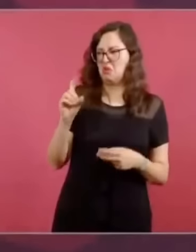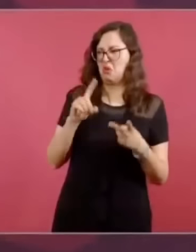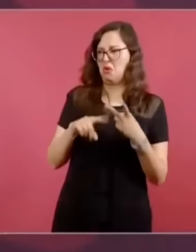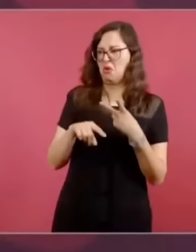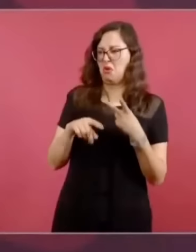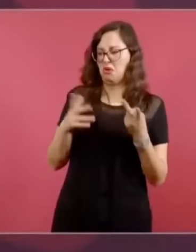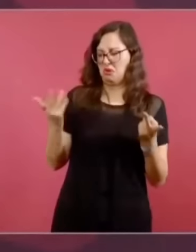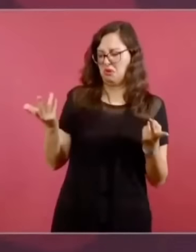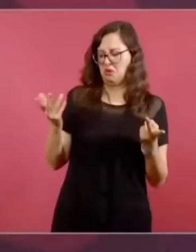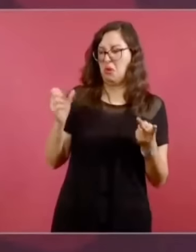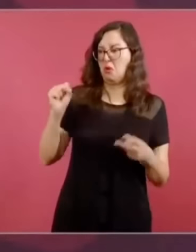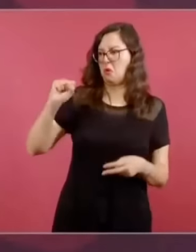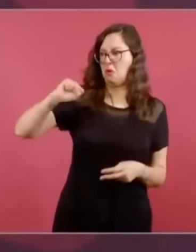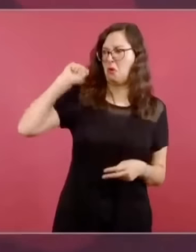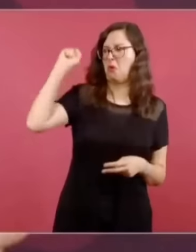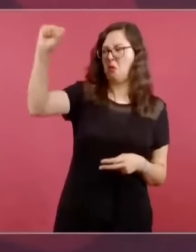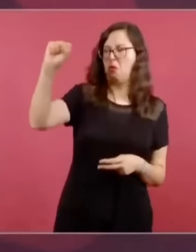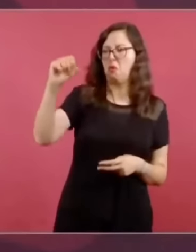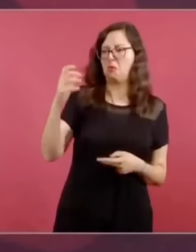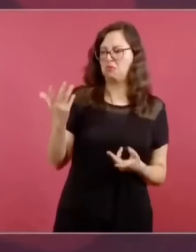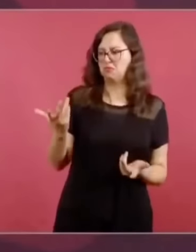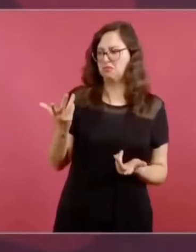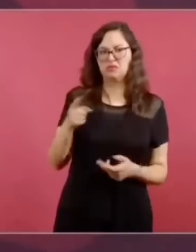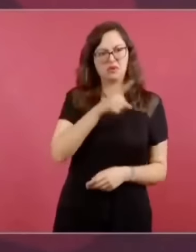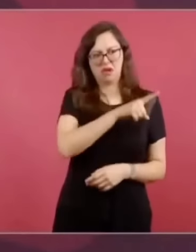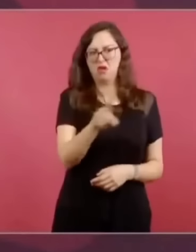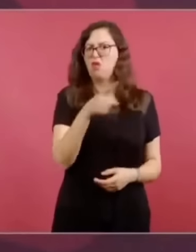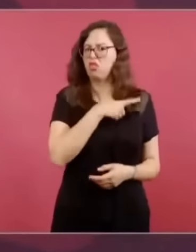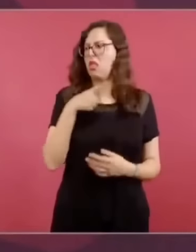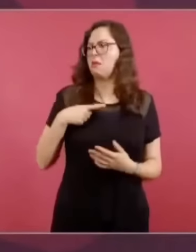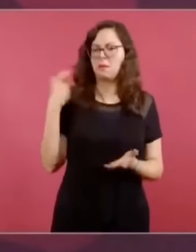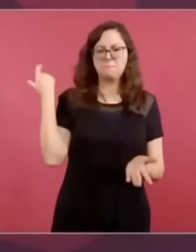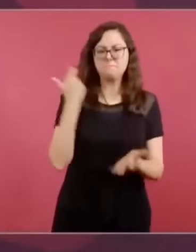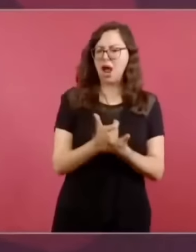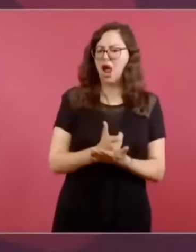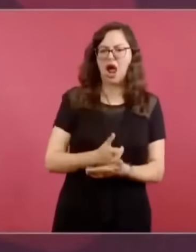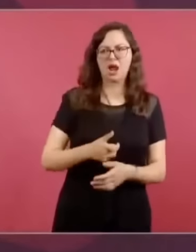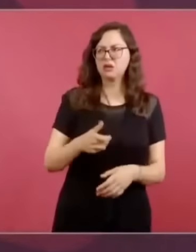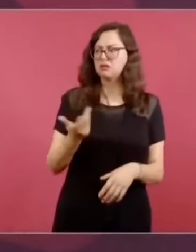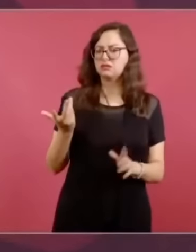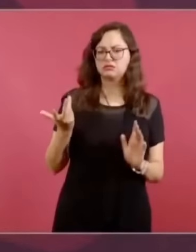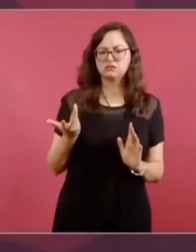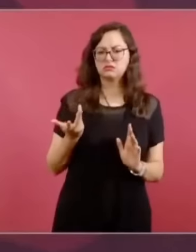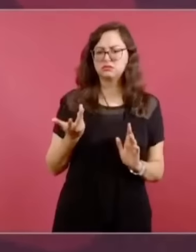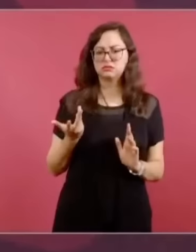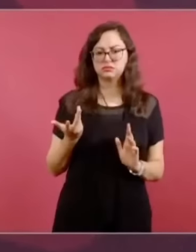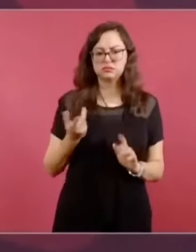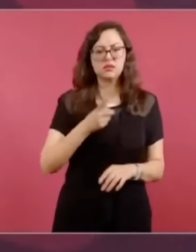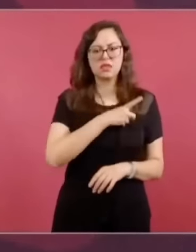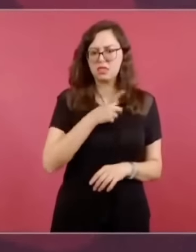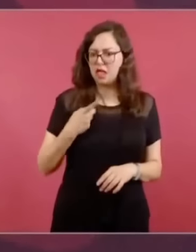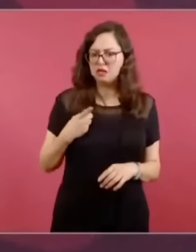que se debe cobrar el servicio de salud, que tiene que haber